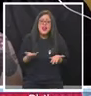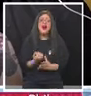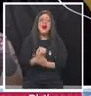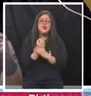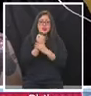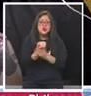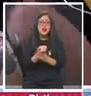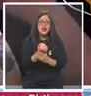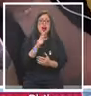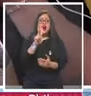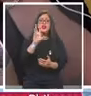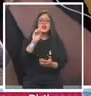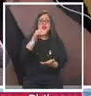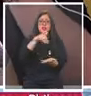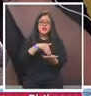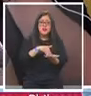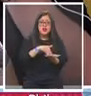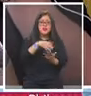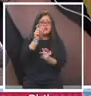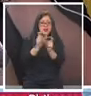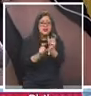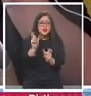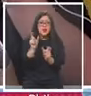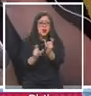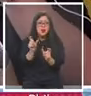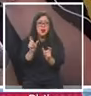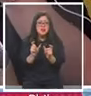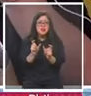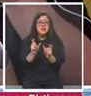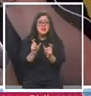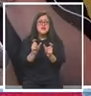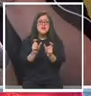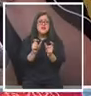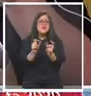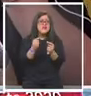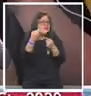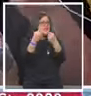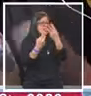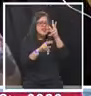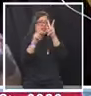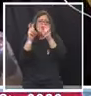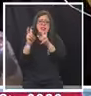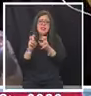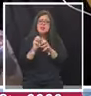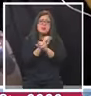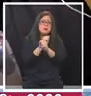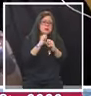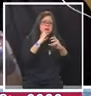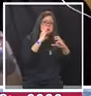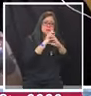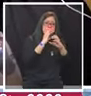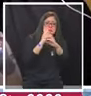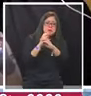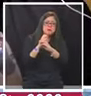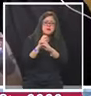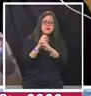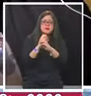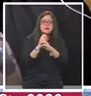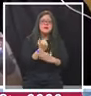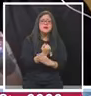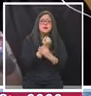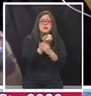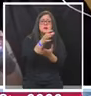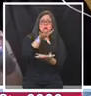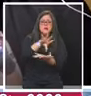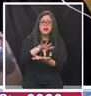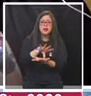a 80.000 héroes, que le pasan muchas cosas, que están incomunicados, y que nosotros queremos a través de la ayuda de todo el país,